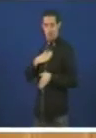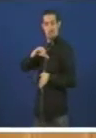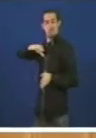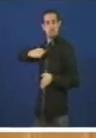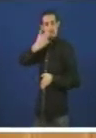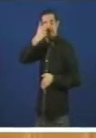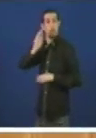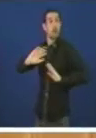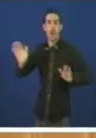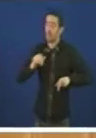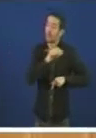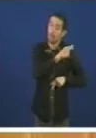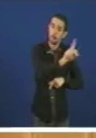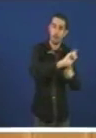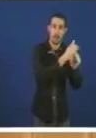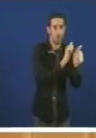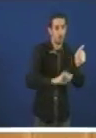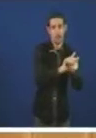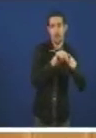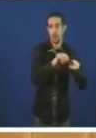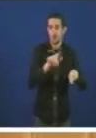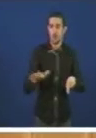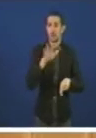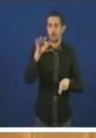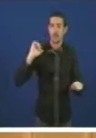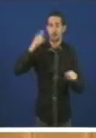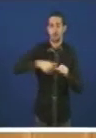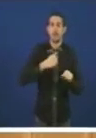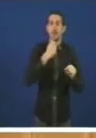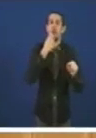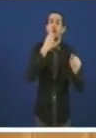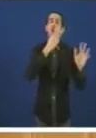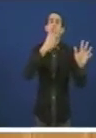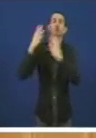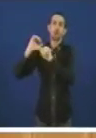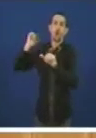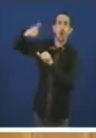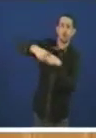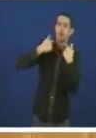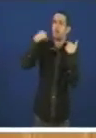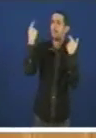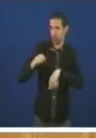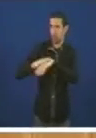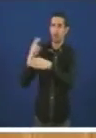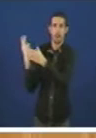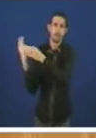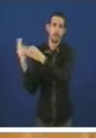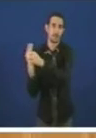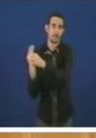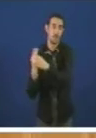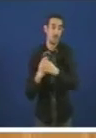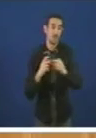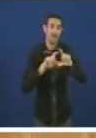capaces agora de unirnos para recuperar eses oito anos perdidos en donde a Navante non se lle conseguiu ningún